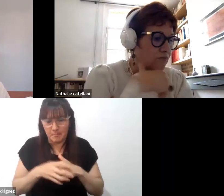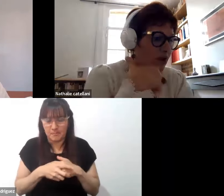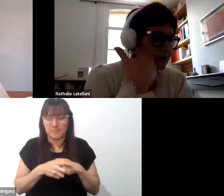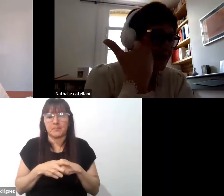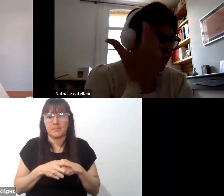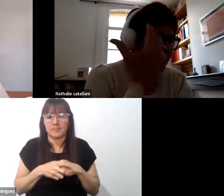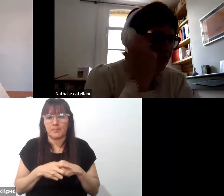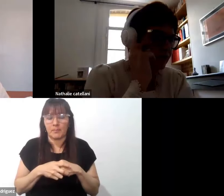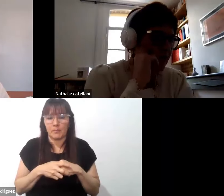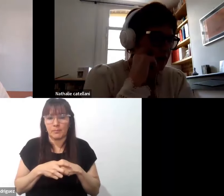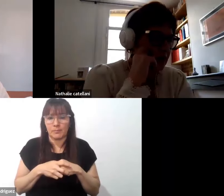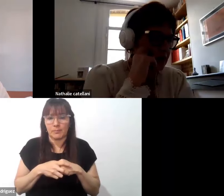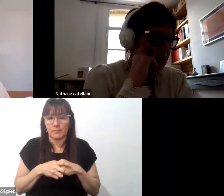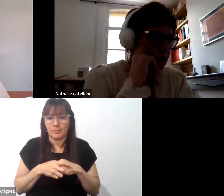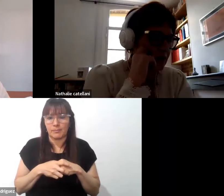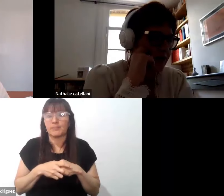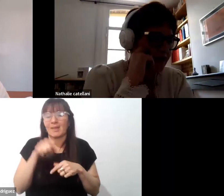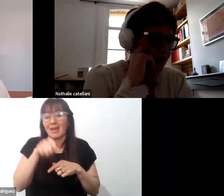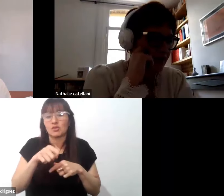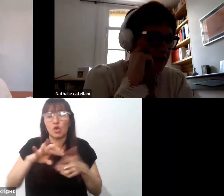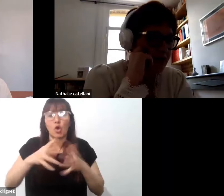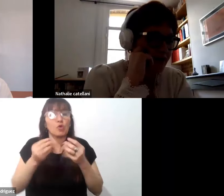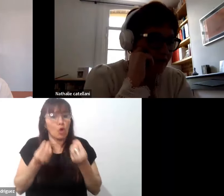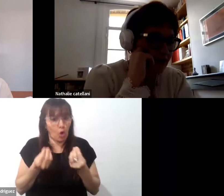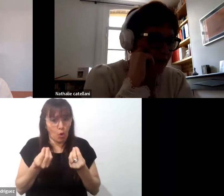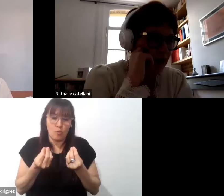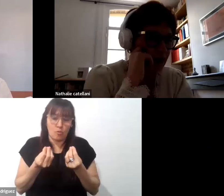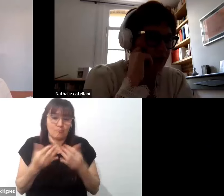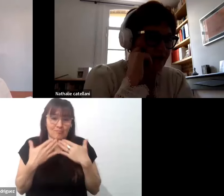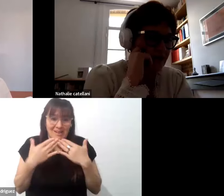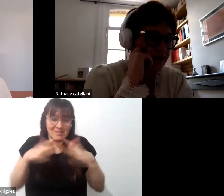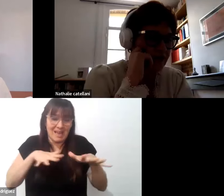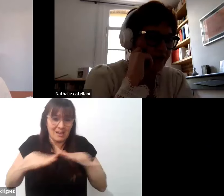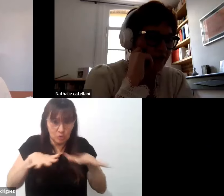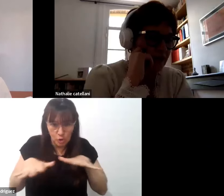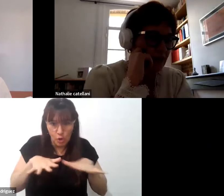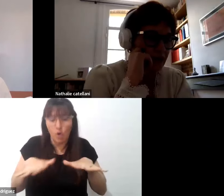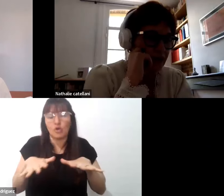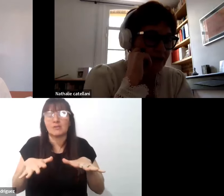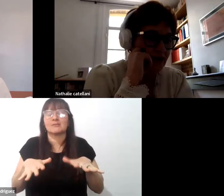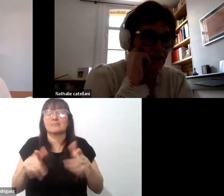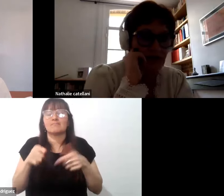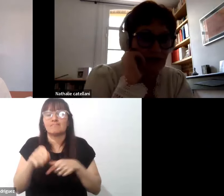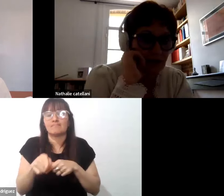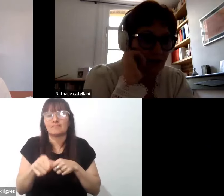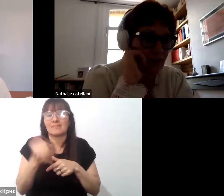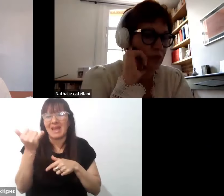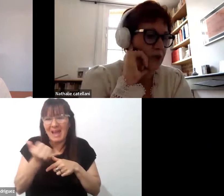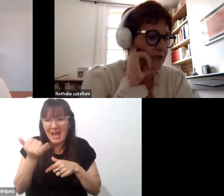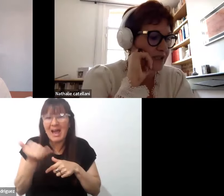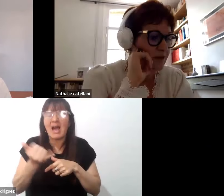se hace a partir de acciones, un observatorio de modelos